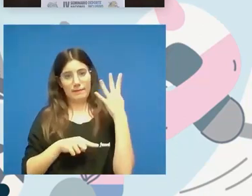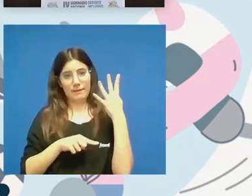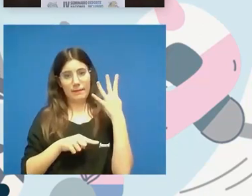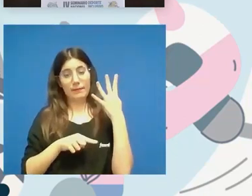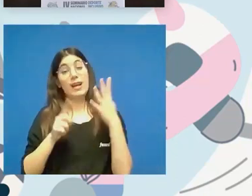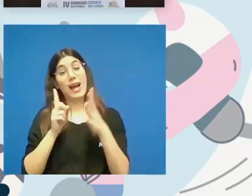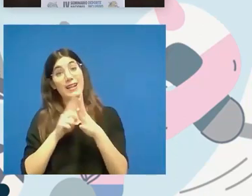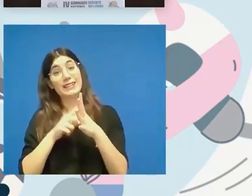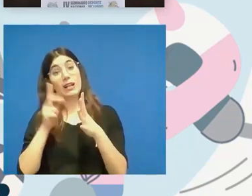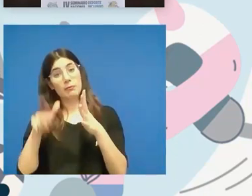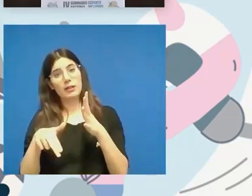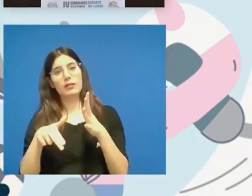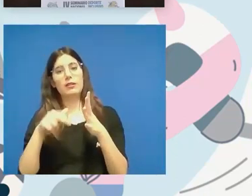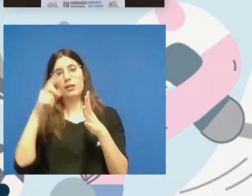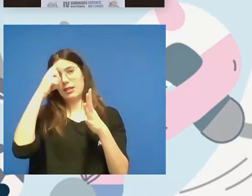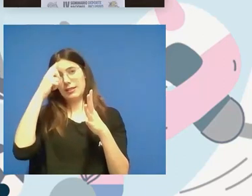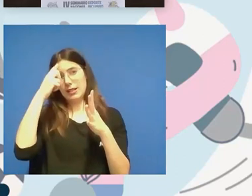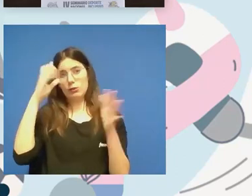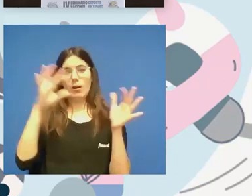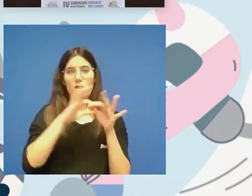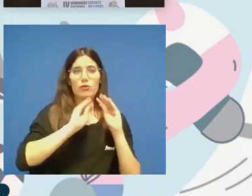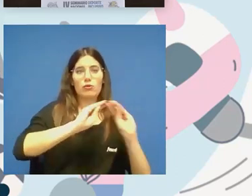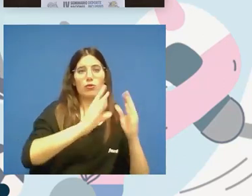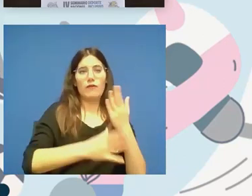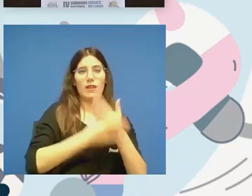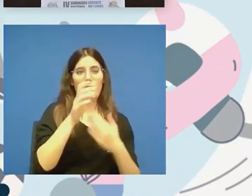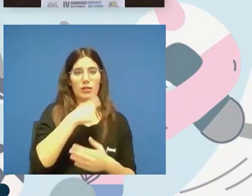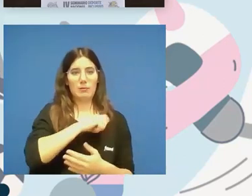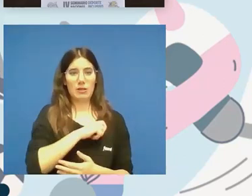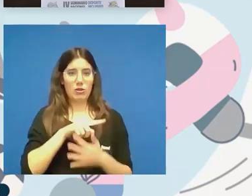federación de discapacidad intelectual se relaciona con su federación española